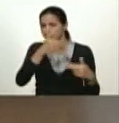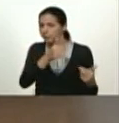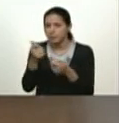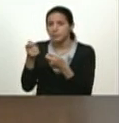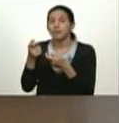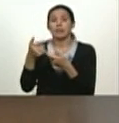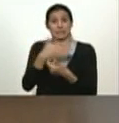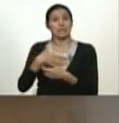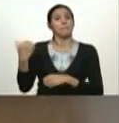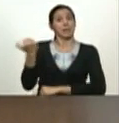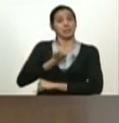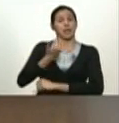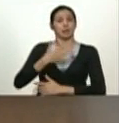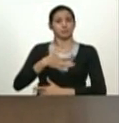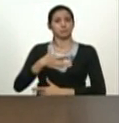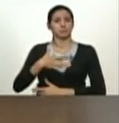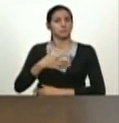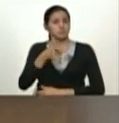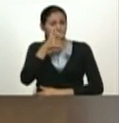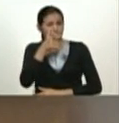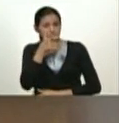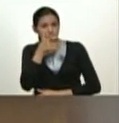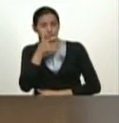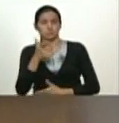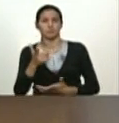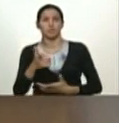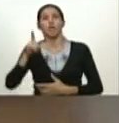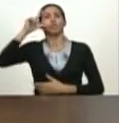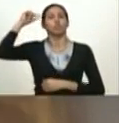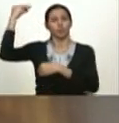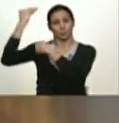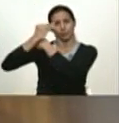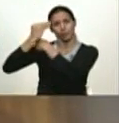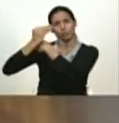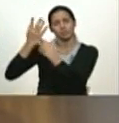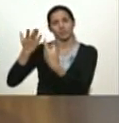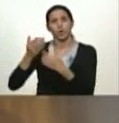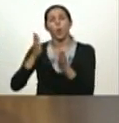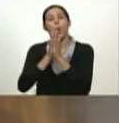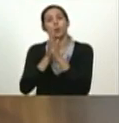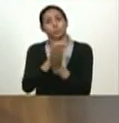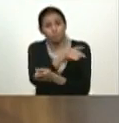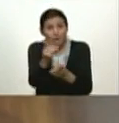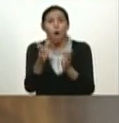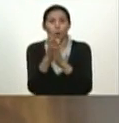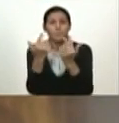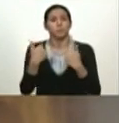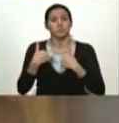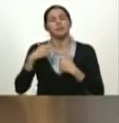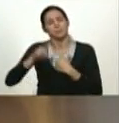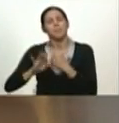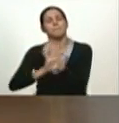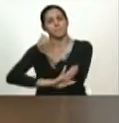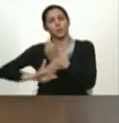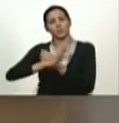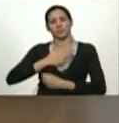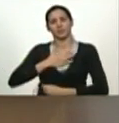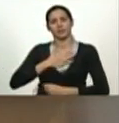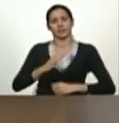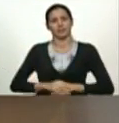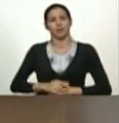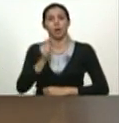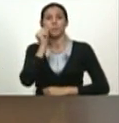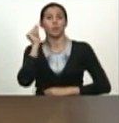o no pero estoy protegido por Dios y por las oraciones de ustedes queridos compatriotas mujeres hombres de la patria